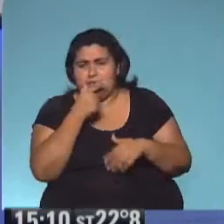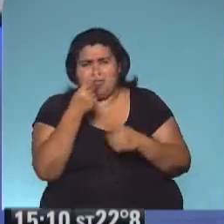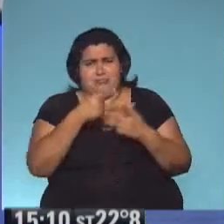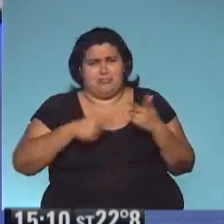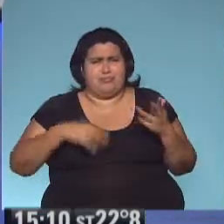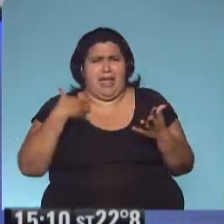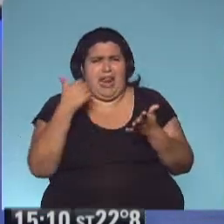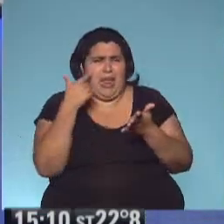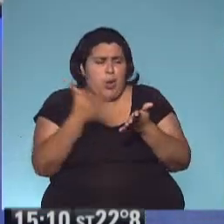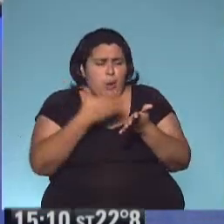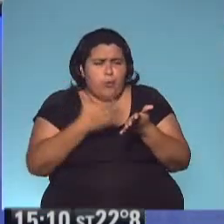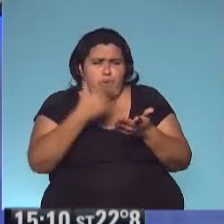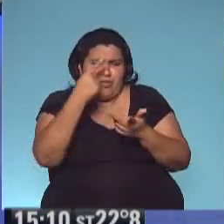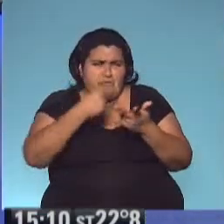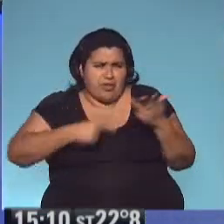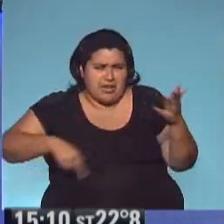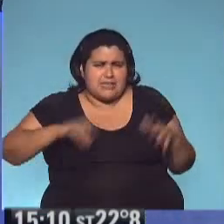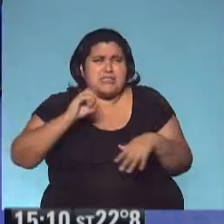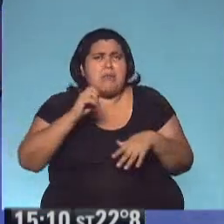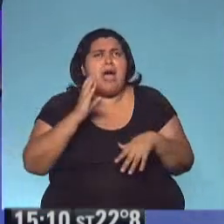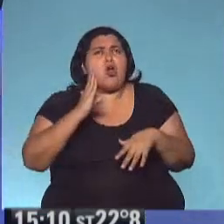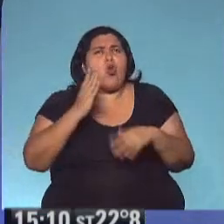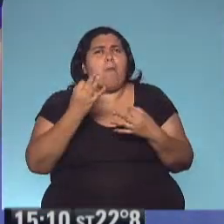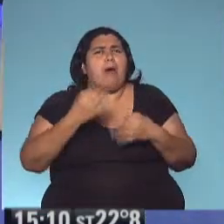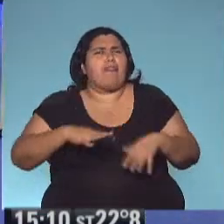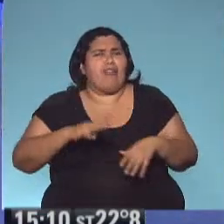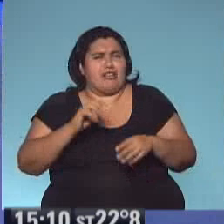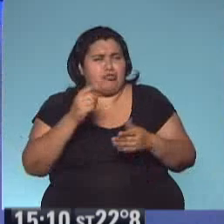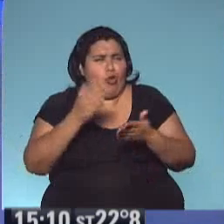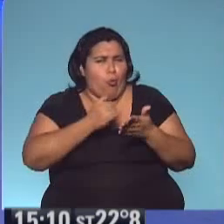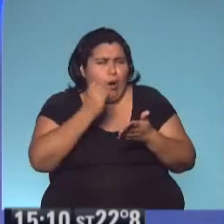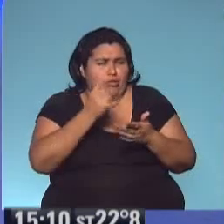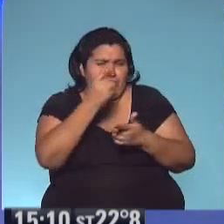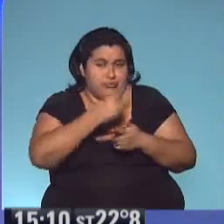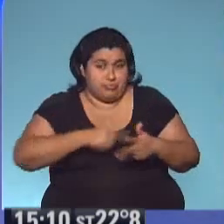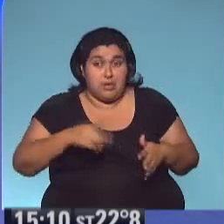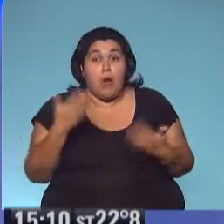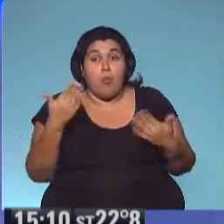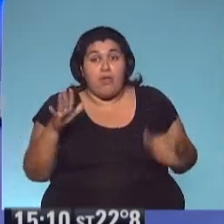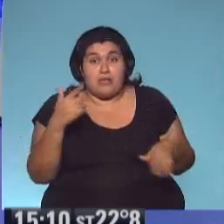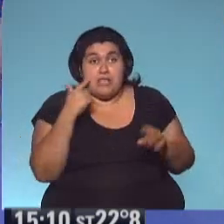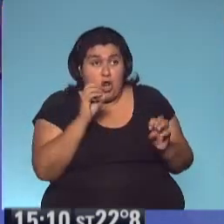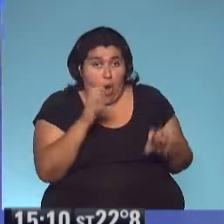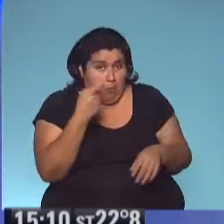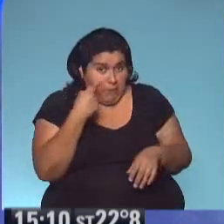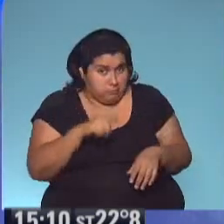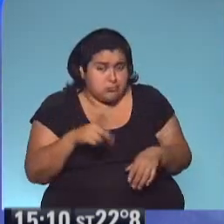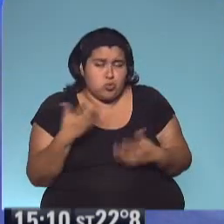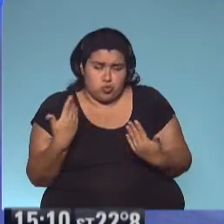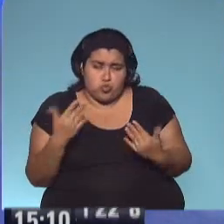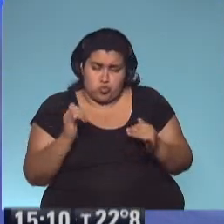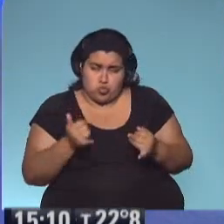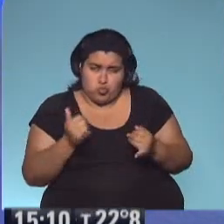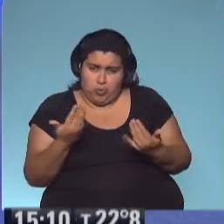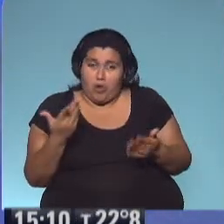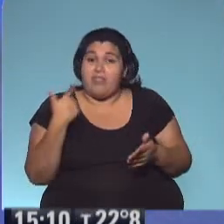lo leí. O el club de los perfectos. ¿Puede suceder que yo no la conozca? Puede ser. Puede suceder. Aprovecha